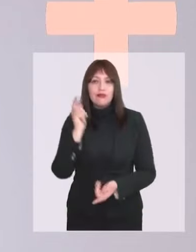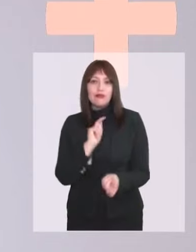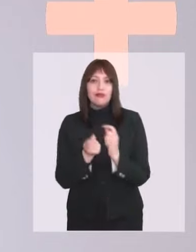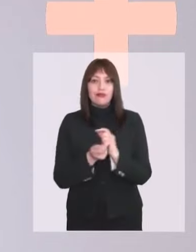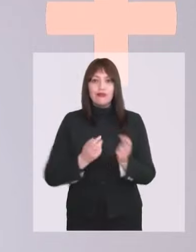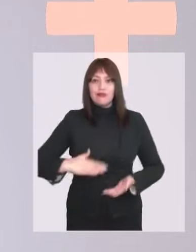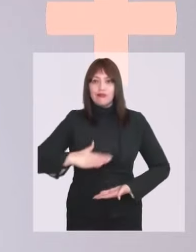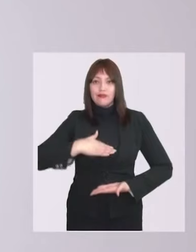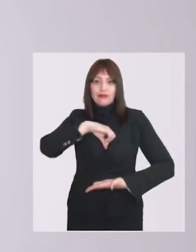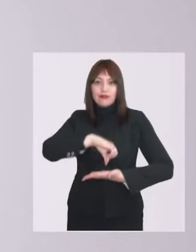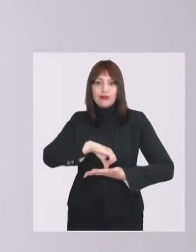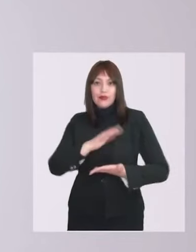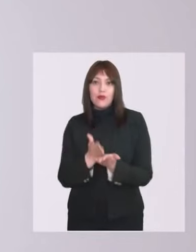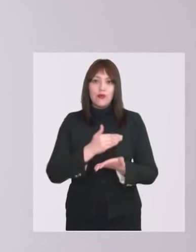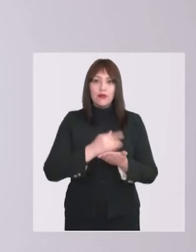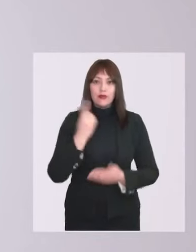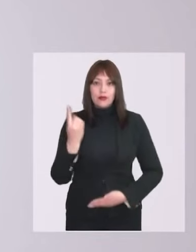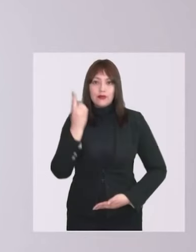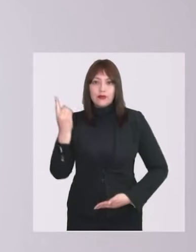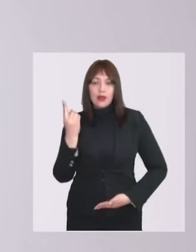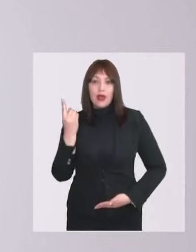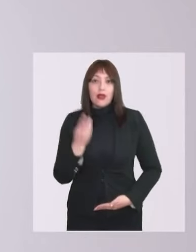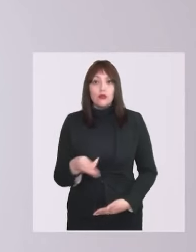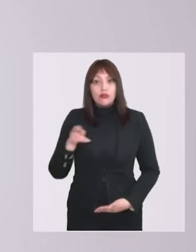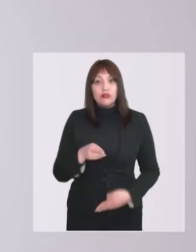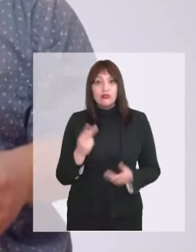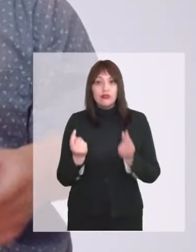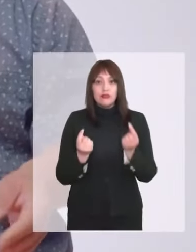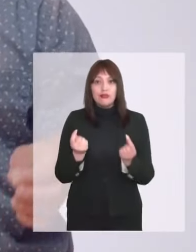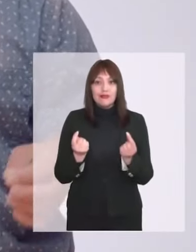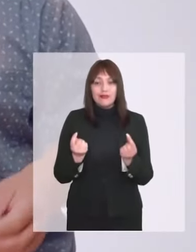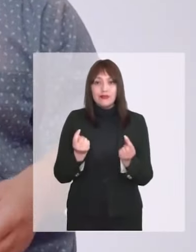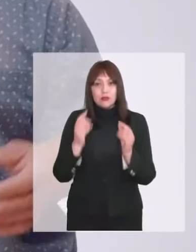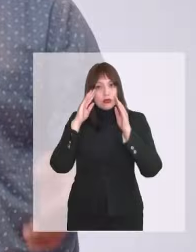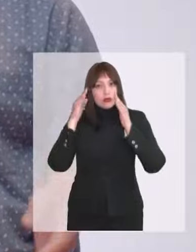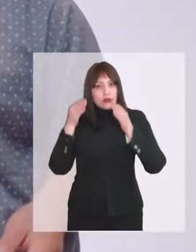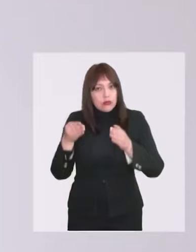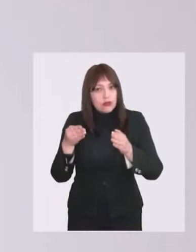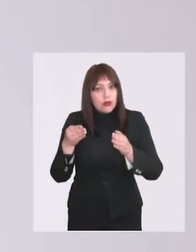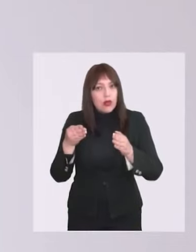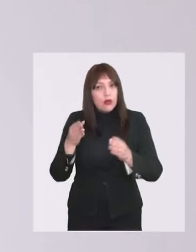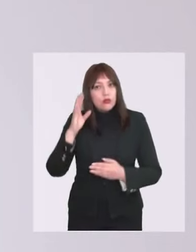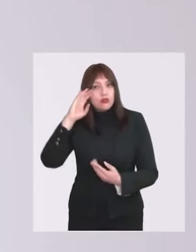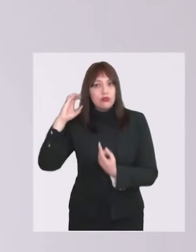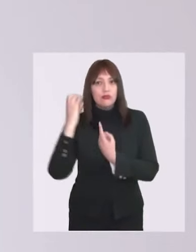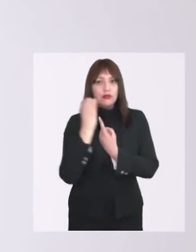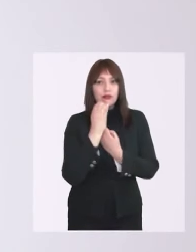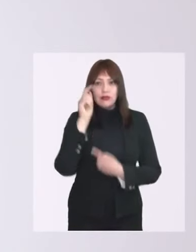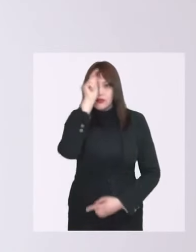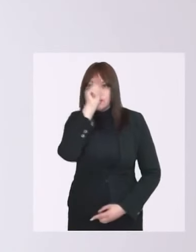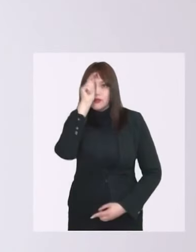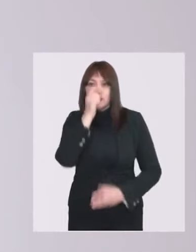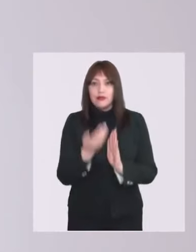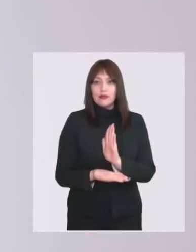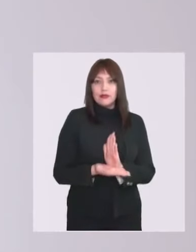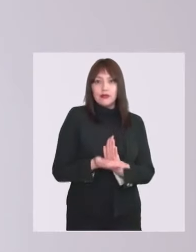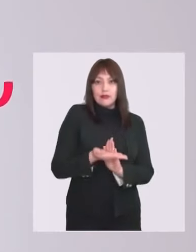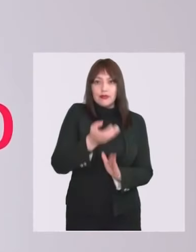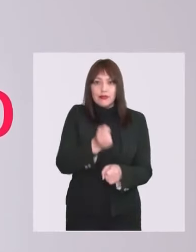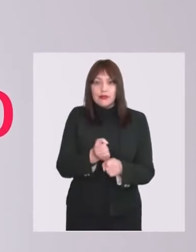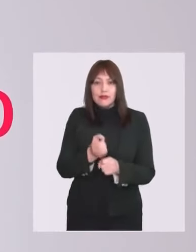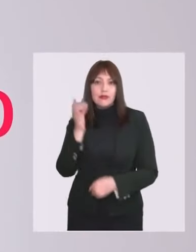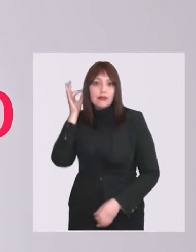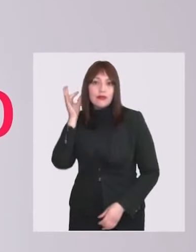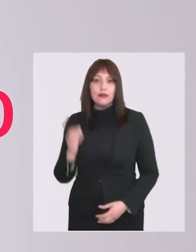transformen nuestro país. Nuestro plan general de recuperación económica tendrá una preocupación especial por el mundo de la cultura, el turismo y el